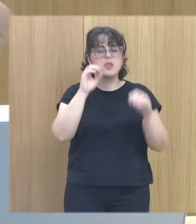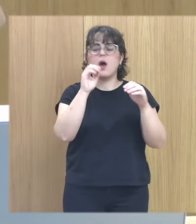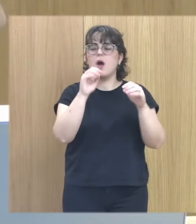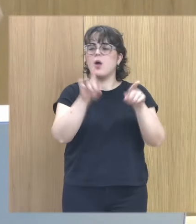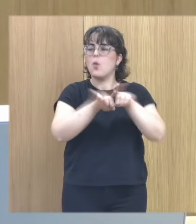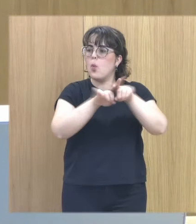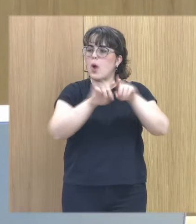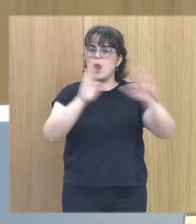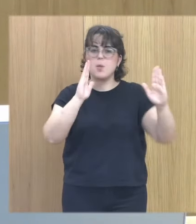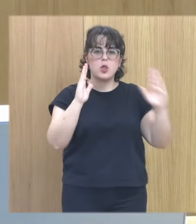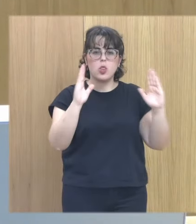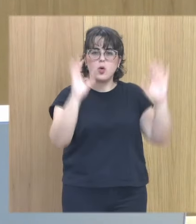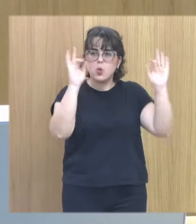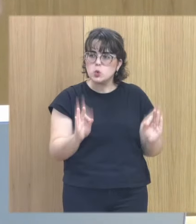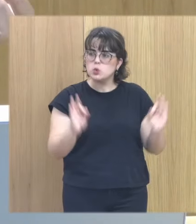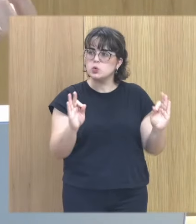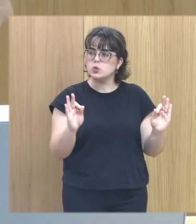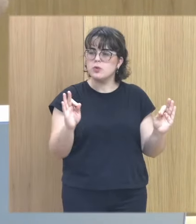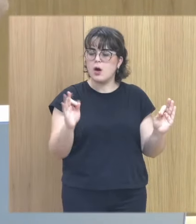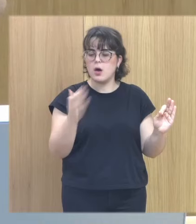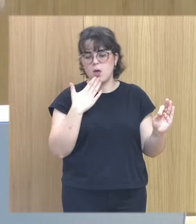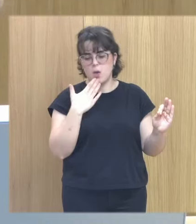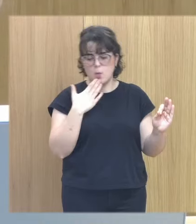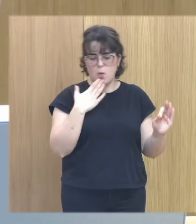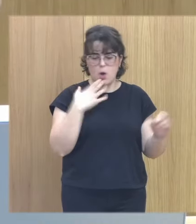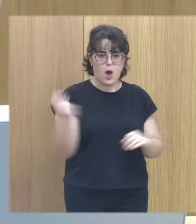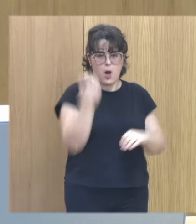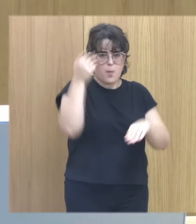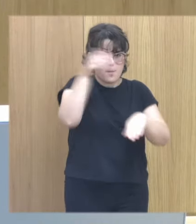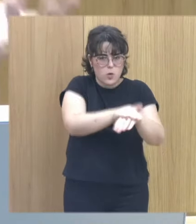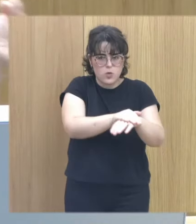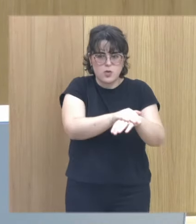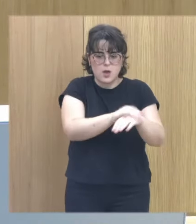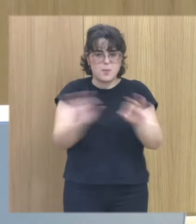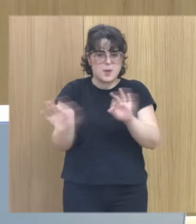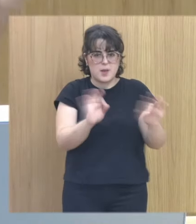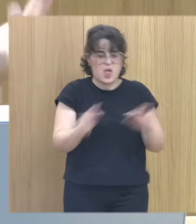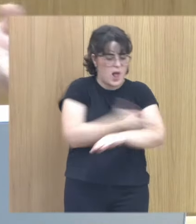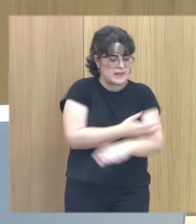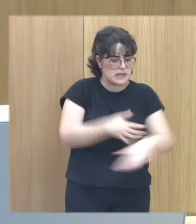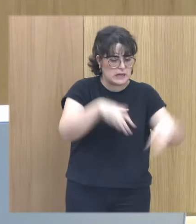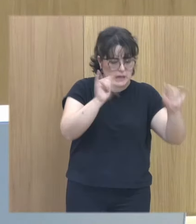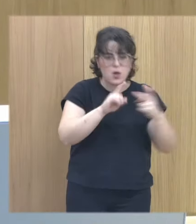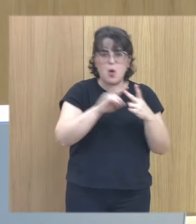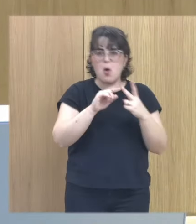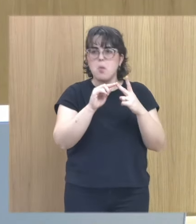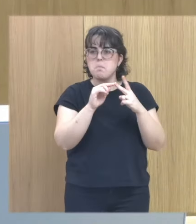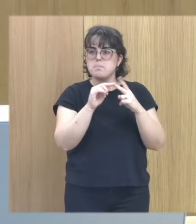determinados momentos cargar de un componente de abuso de poder no planificado no diseñado